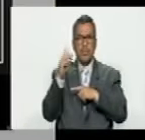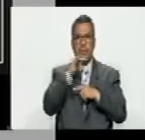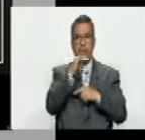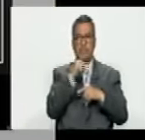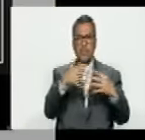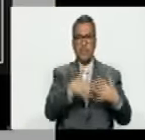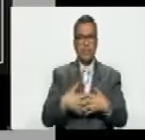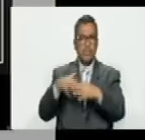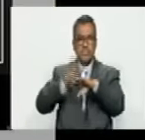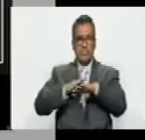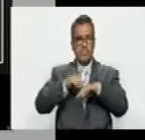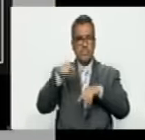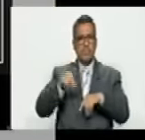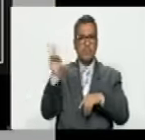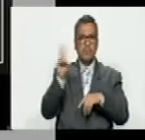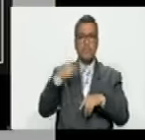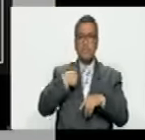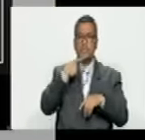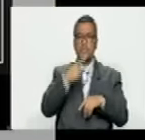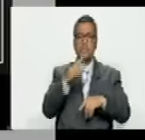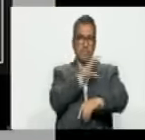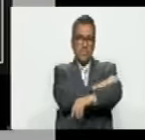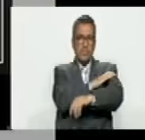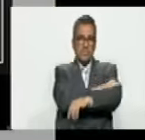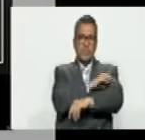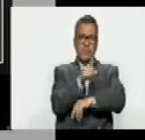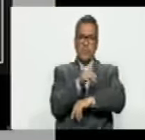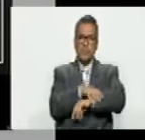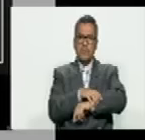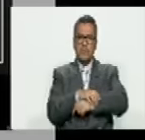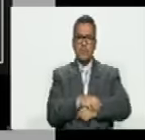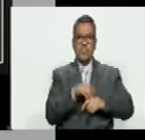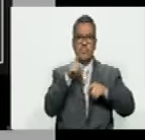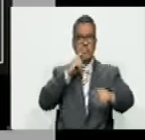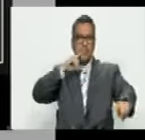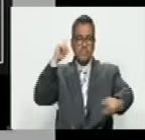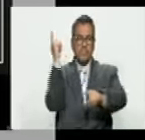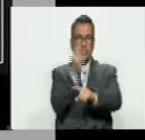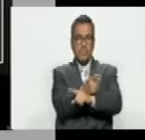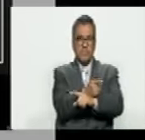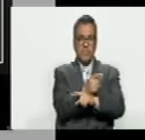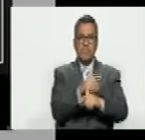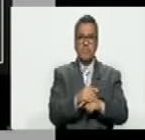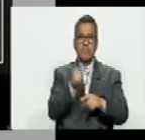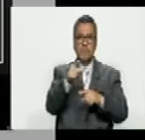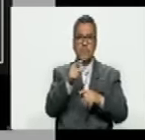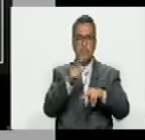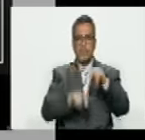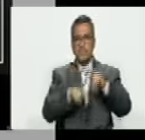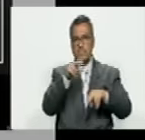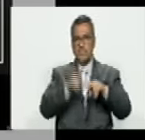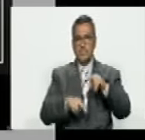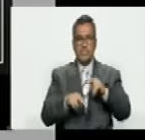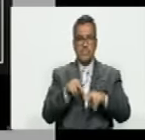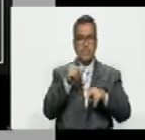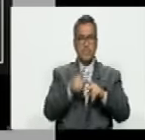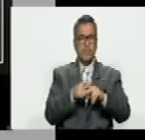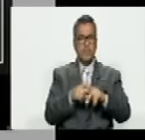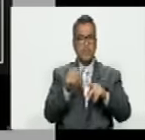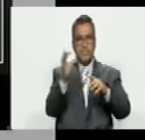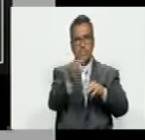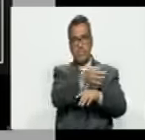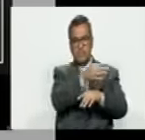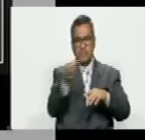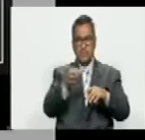Unidos sobre el que pasa en Venezuela y él dice la oposición está obligada a crear la percepción